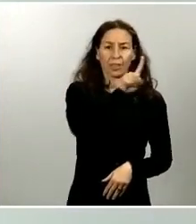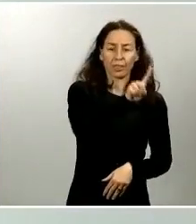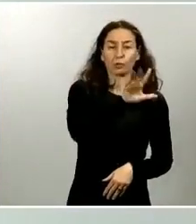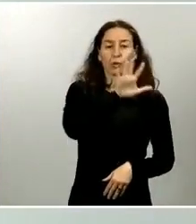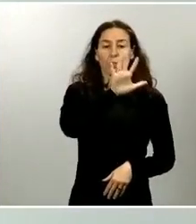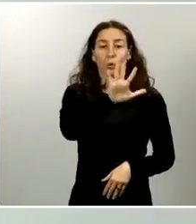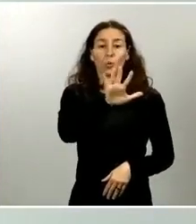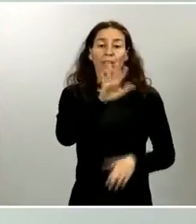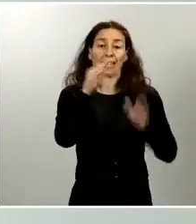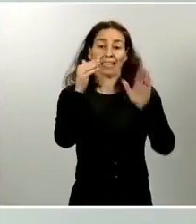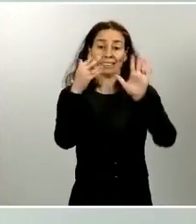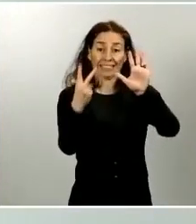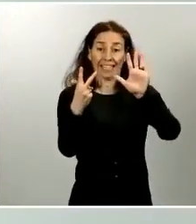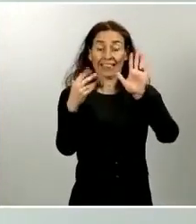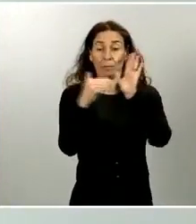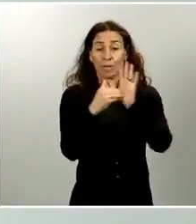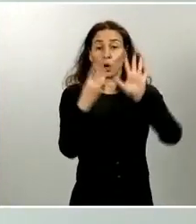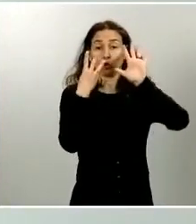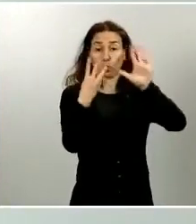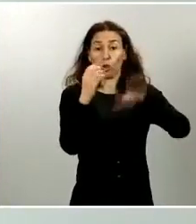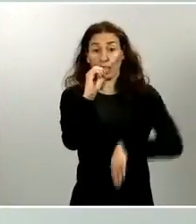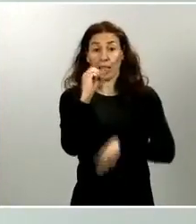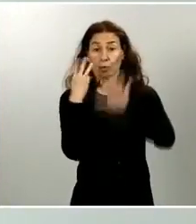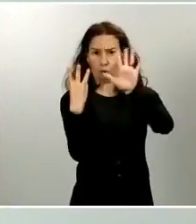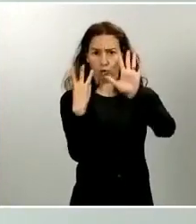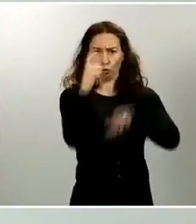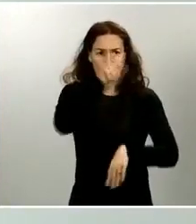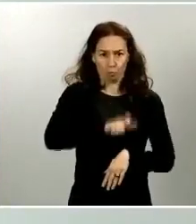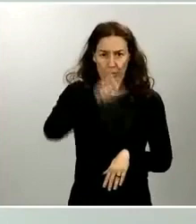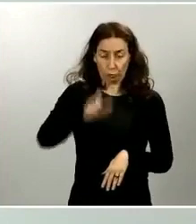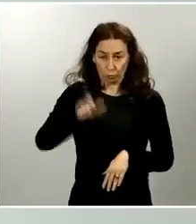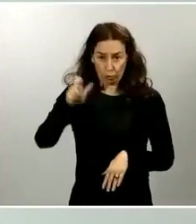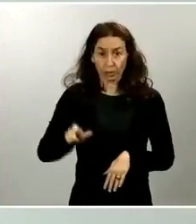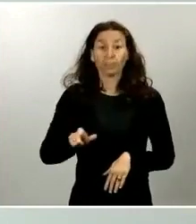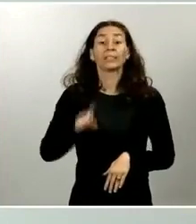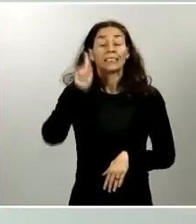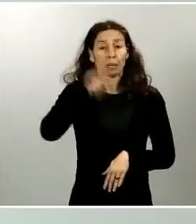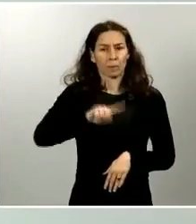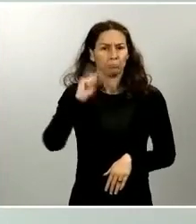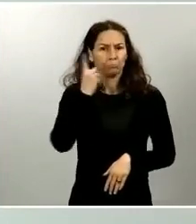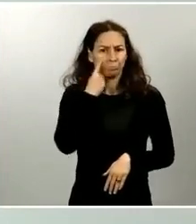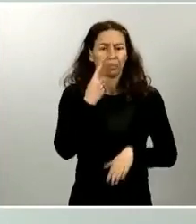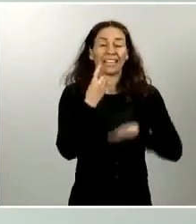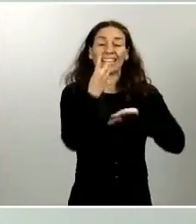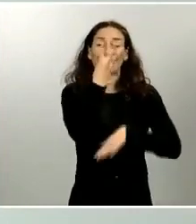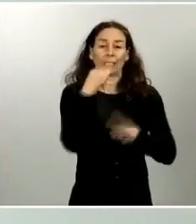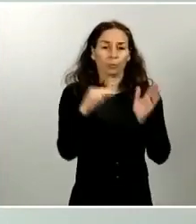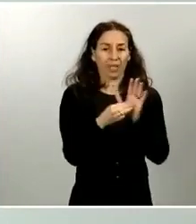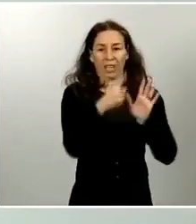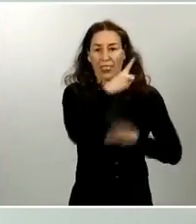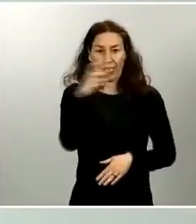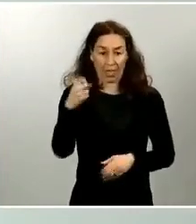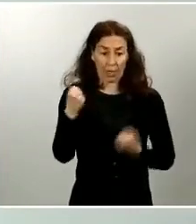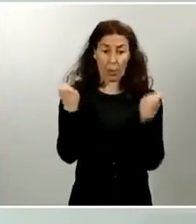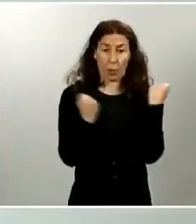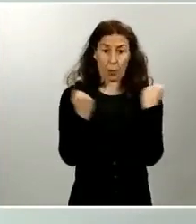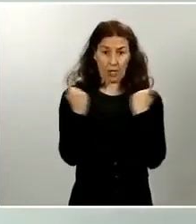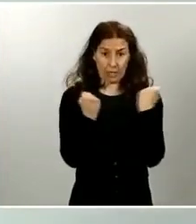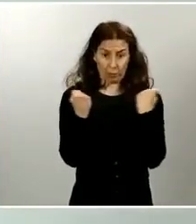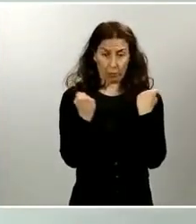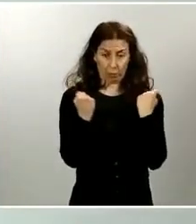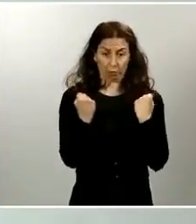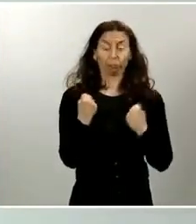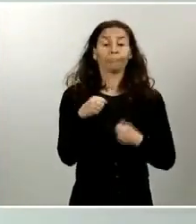.808 personas y la interceptación de 3.100 vehículos. Todo esto ha derivado en la